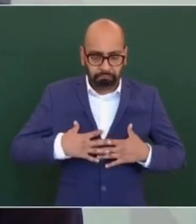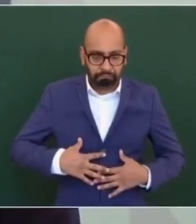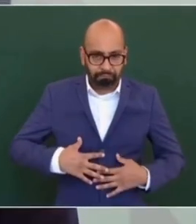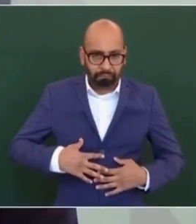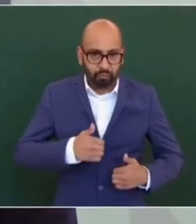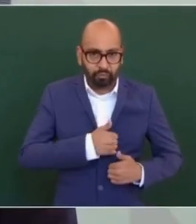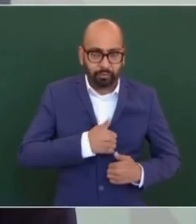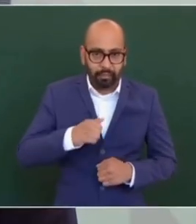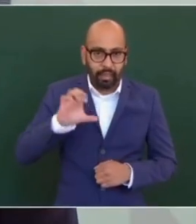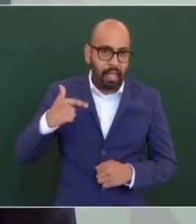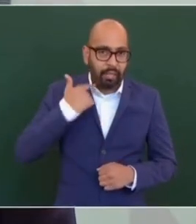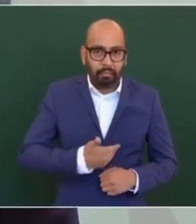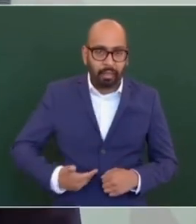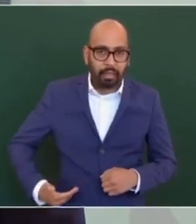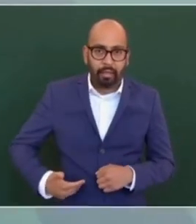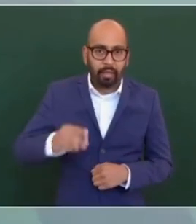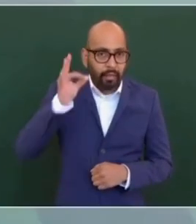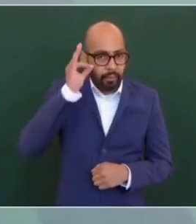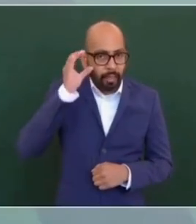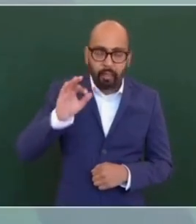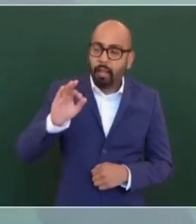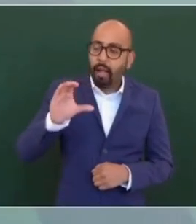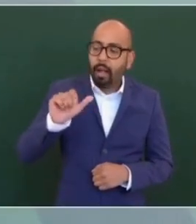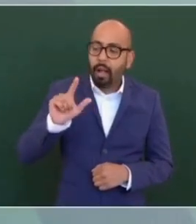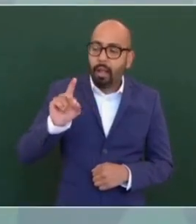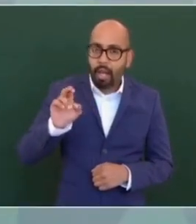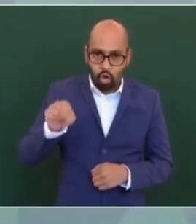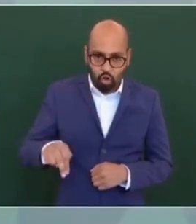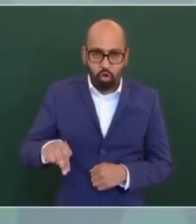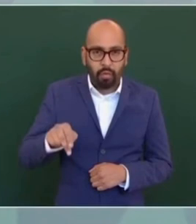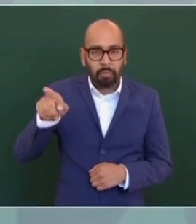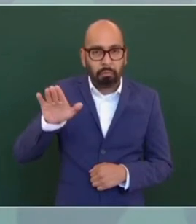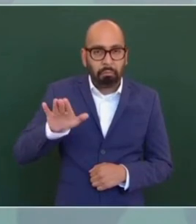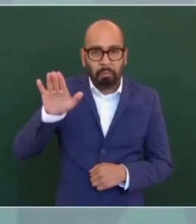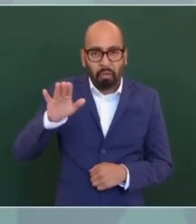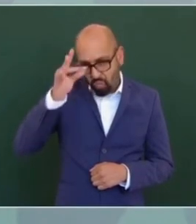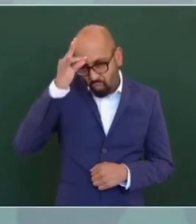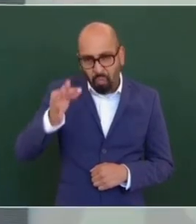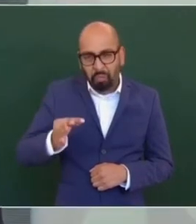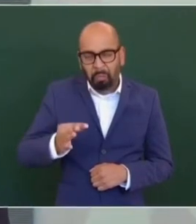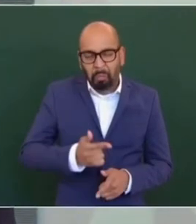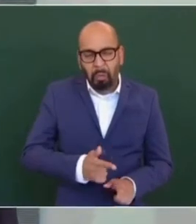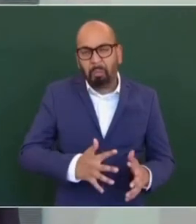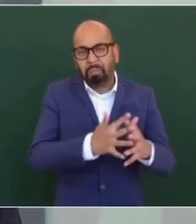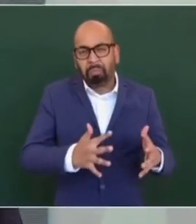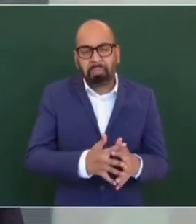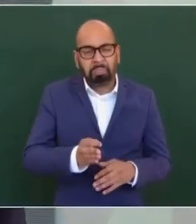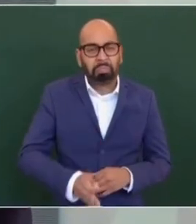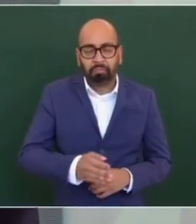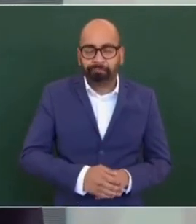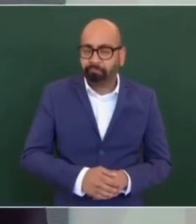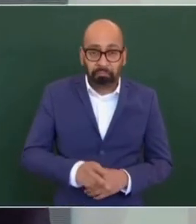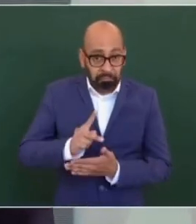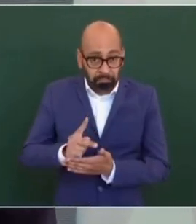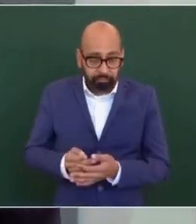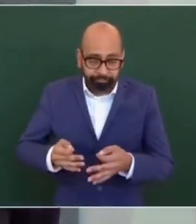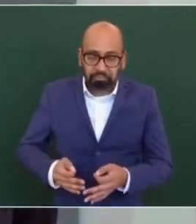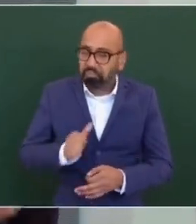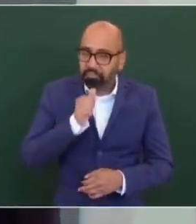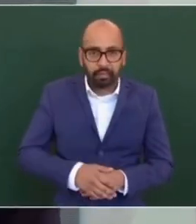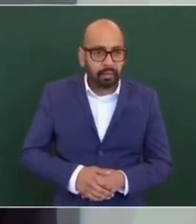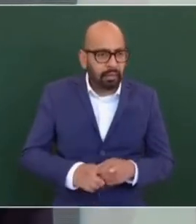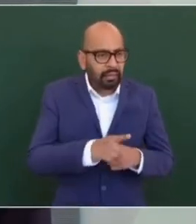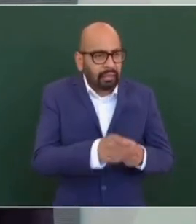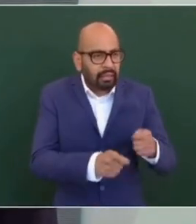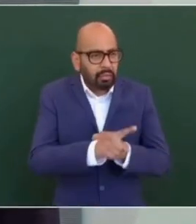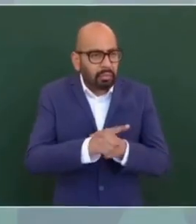el expresidente Calderón, a declarar la guerra, a pegarle un garrotazo a lo tonto, al avispero. Sin un plan, sin atender las